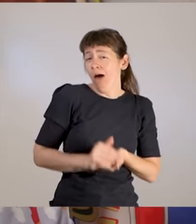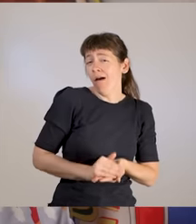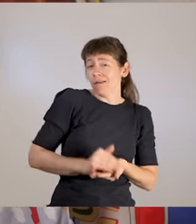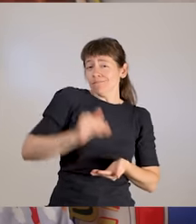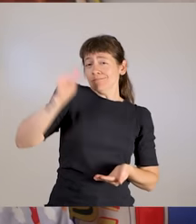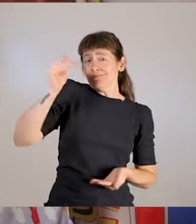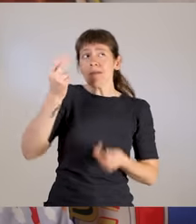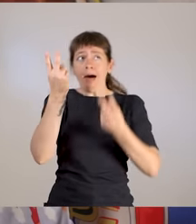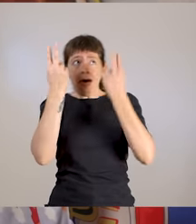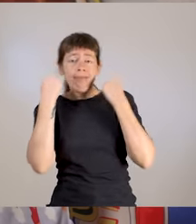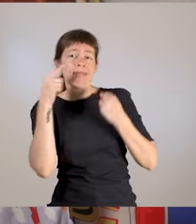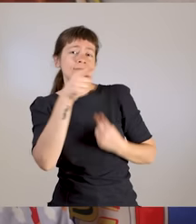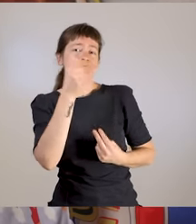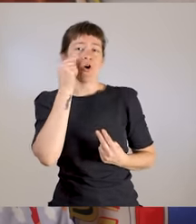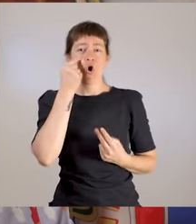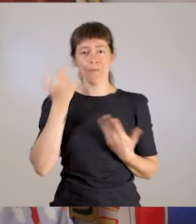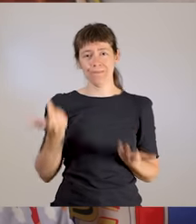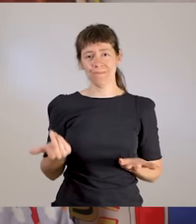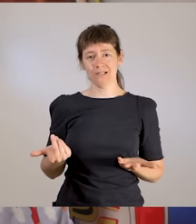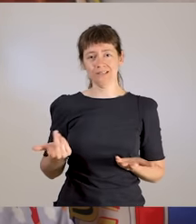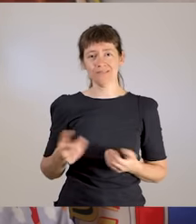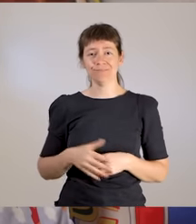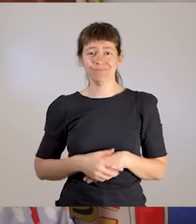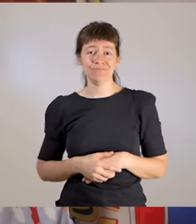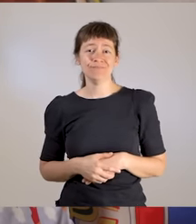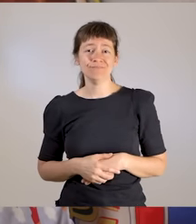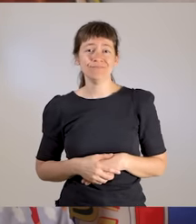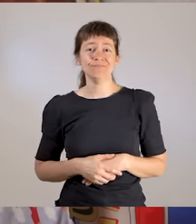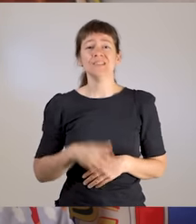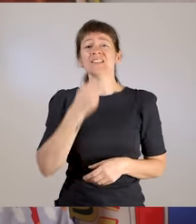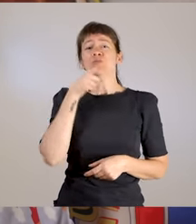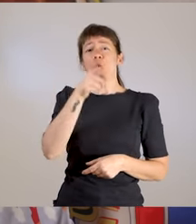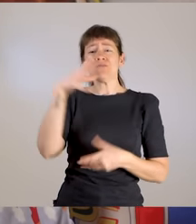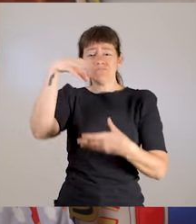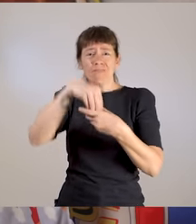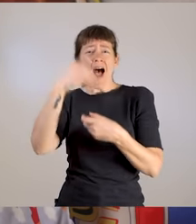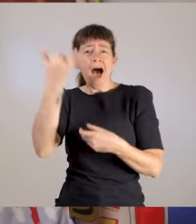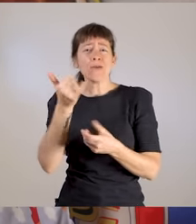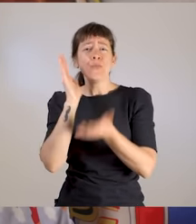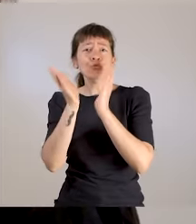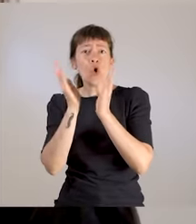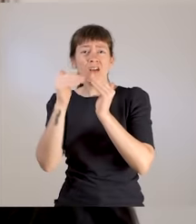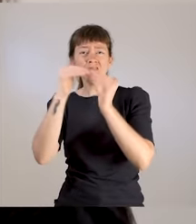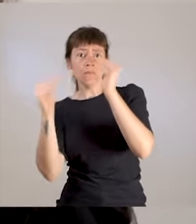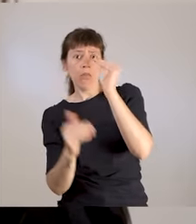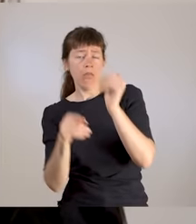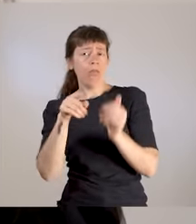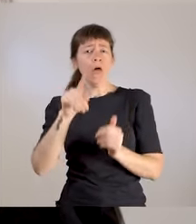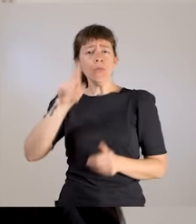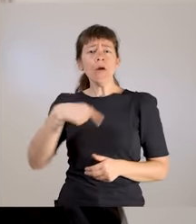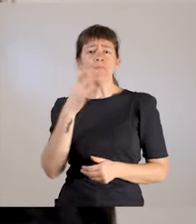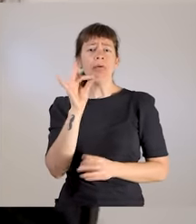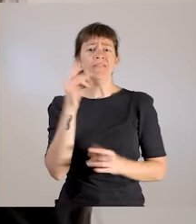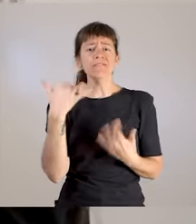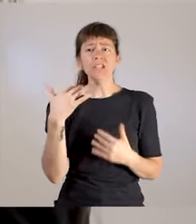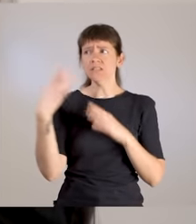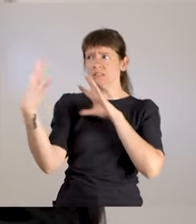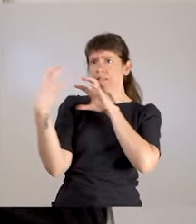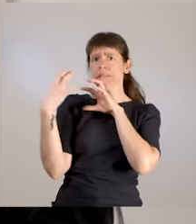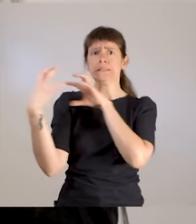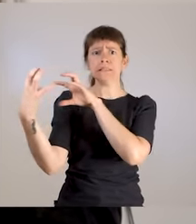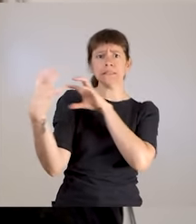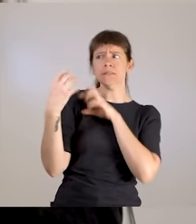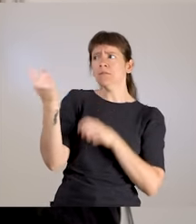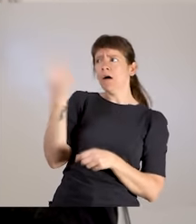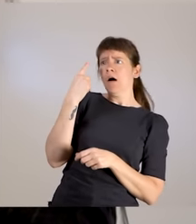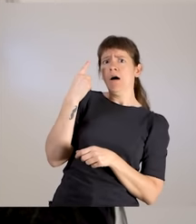Si estás en una situación de violencia, seguramente no vas a poder negociar el uso del preservativo. Entonces, cómo tener esta información en realidad te da